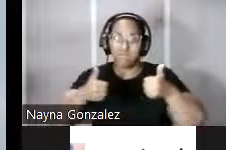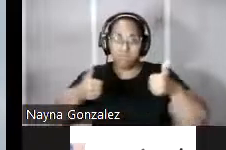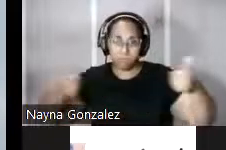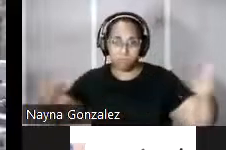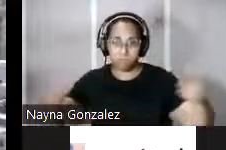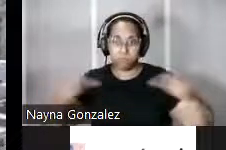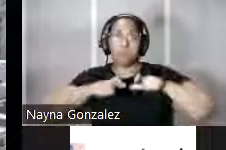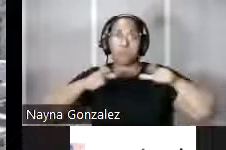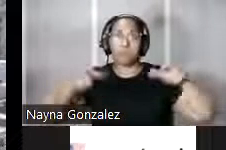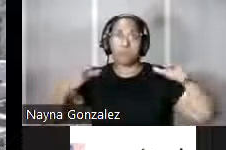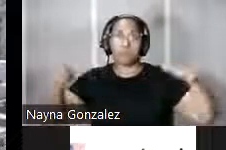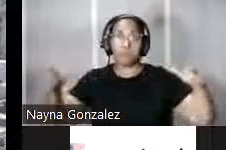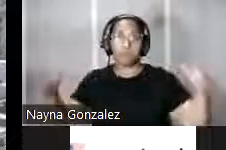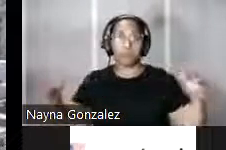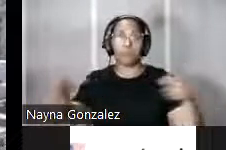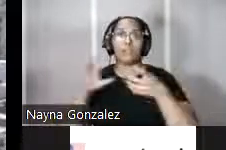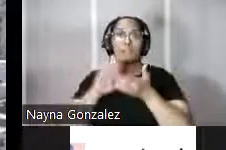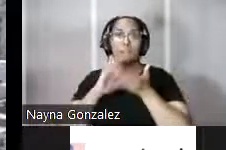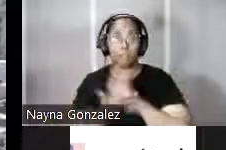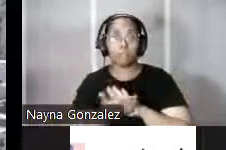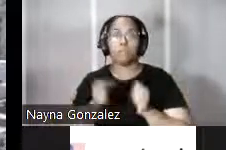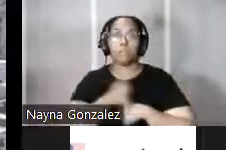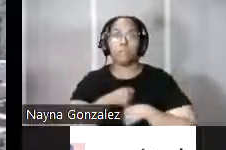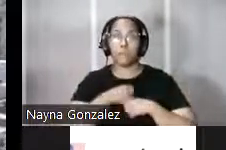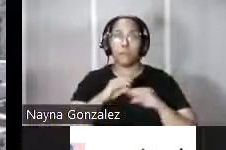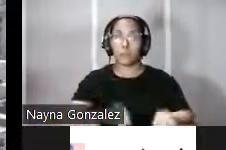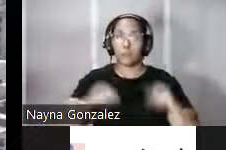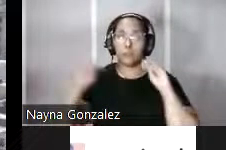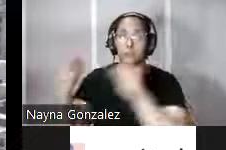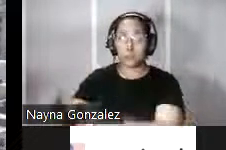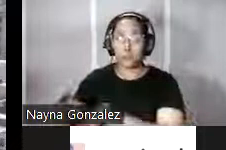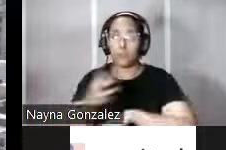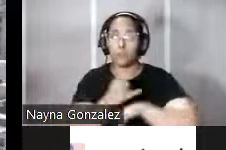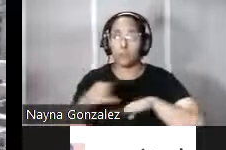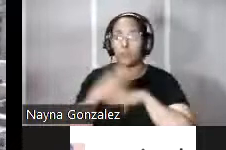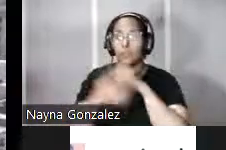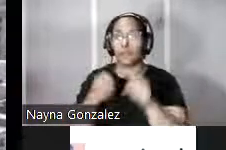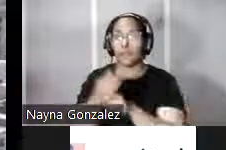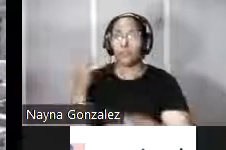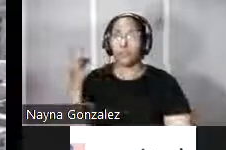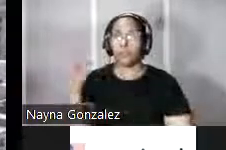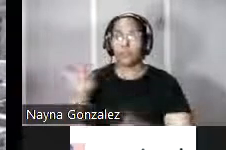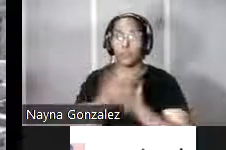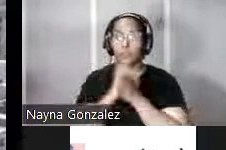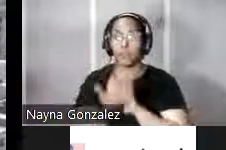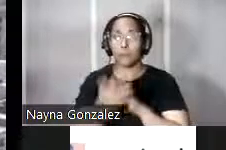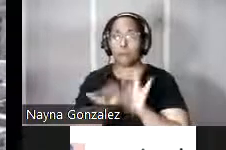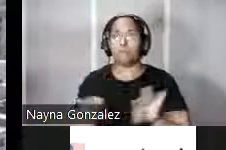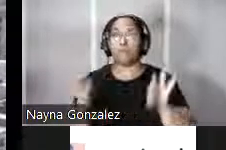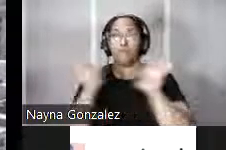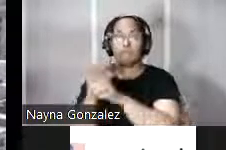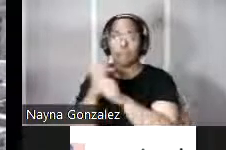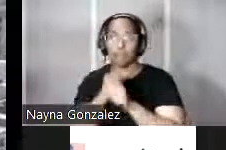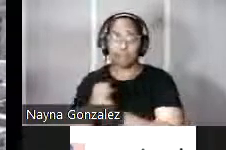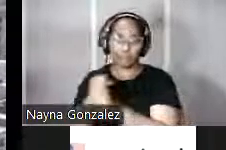todos los ingenieros militares enviados a la isla durante el siglo XVIII convirtiéndola en una de las principales defensas